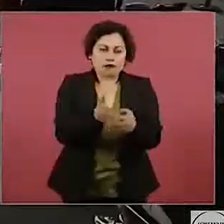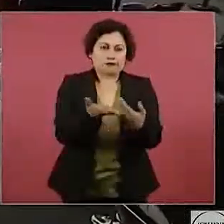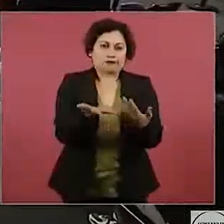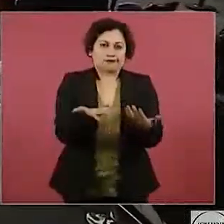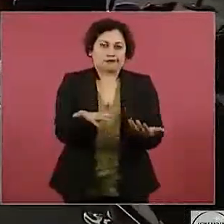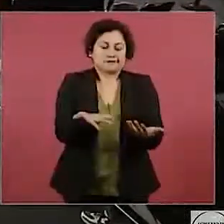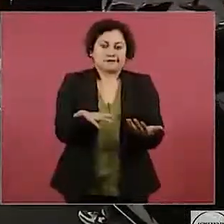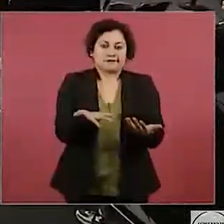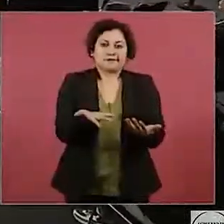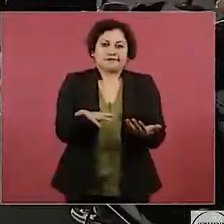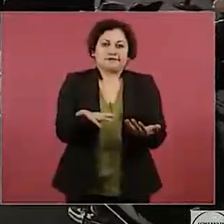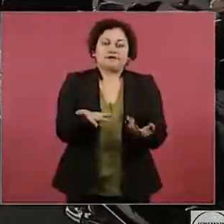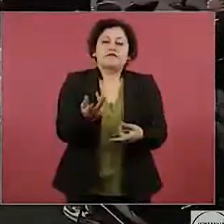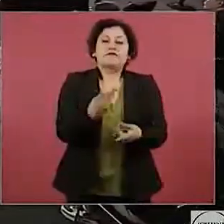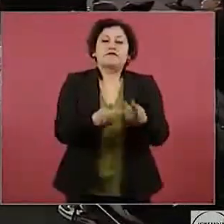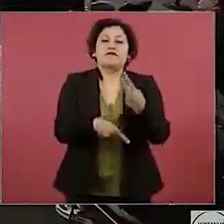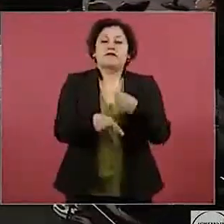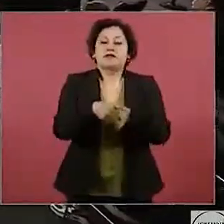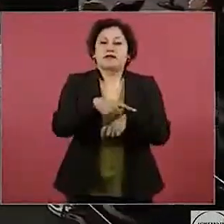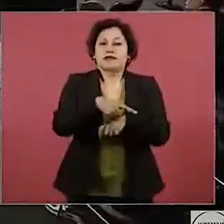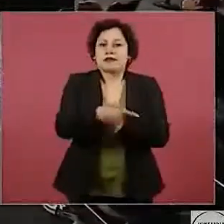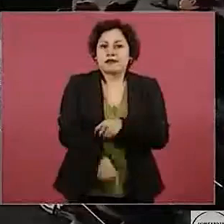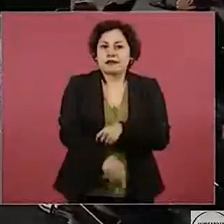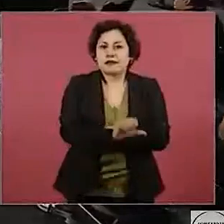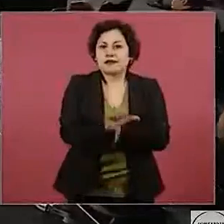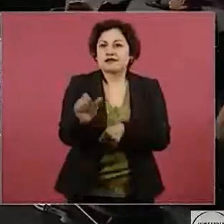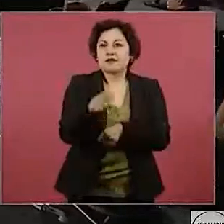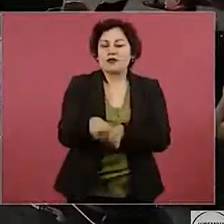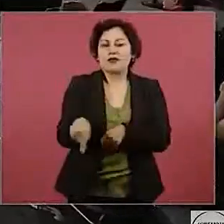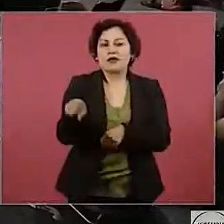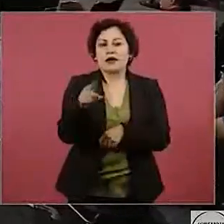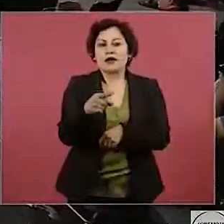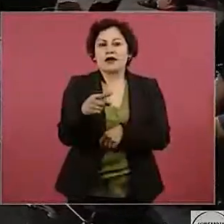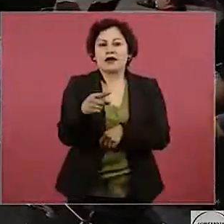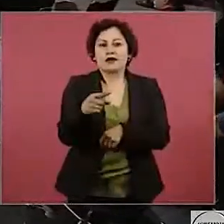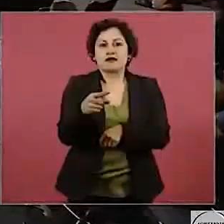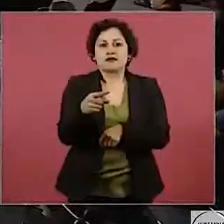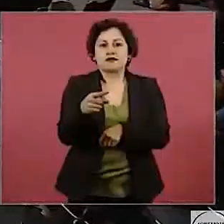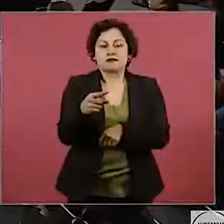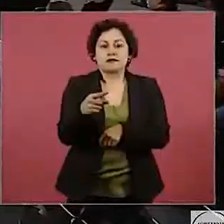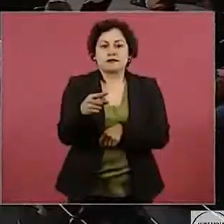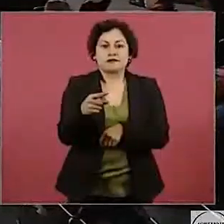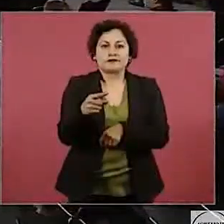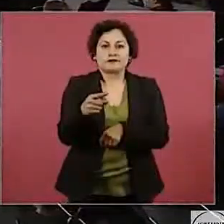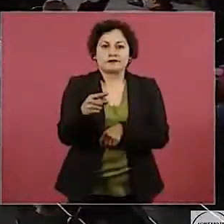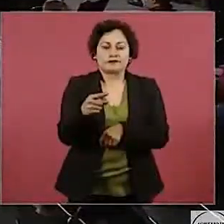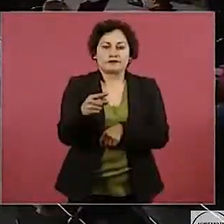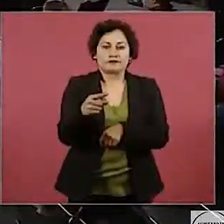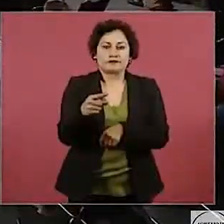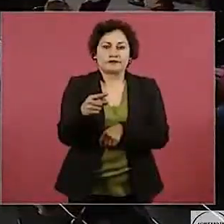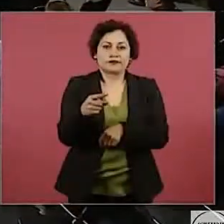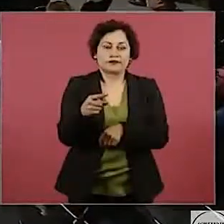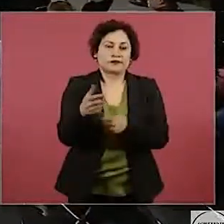traficantes de influencia.